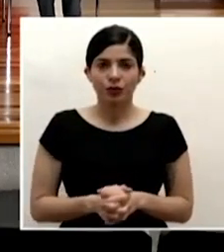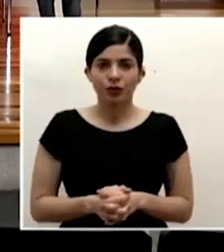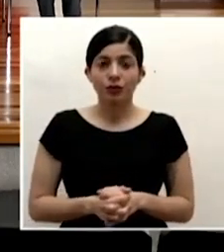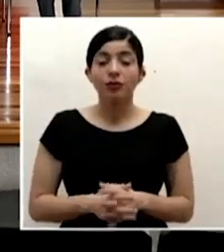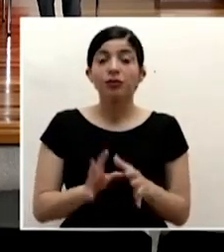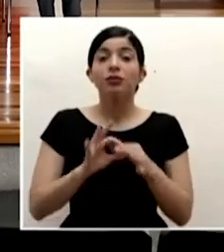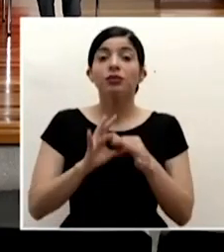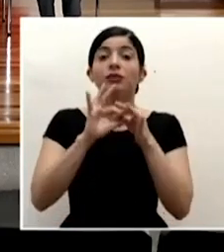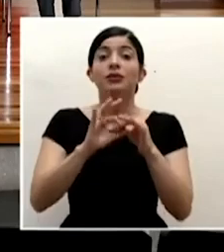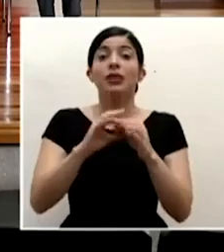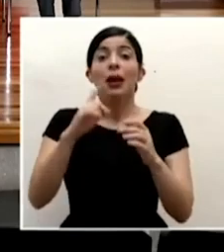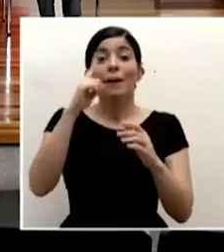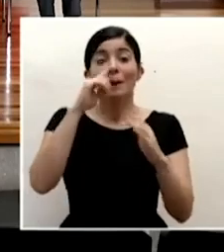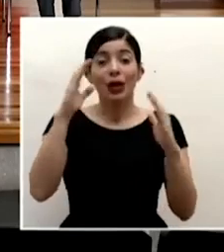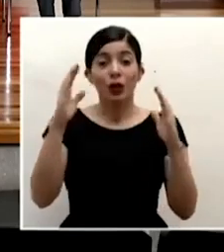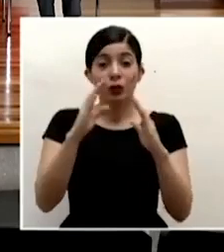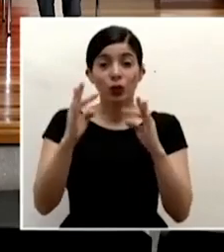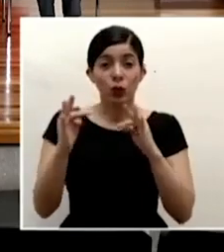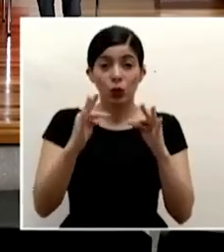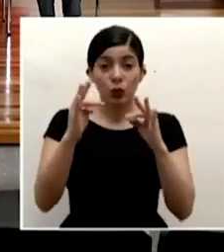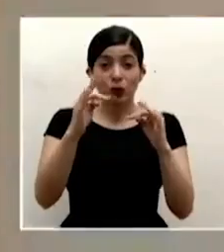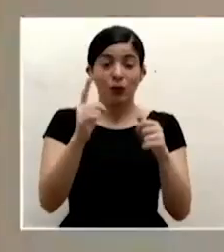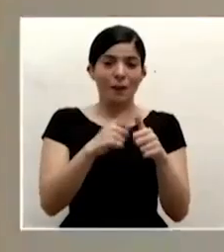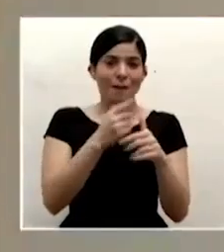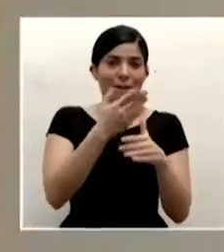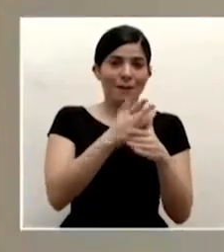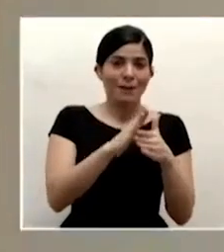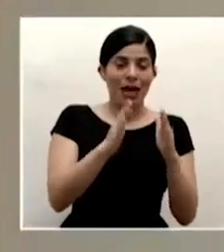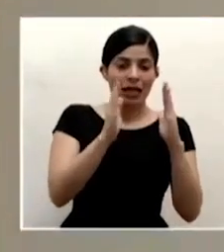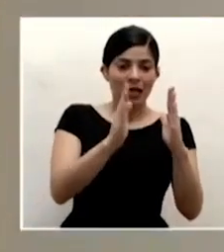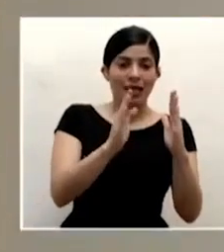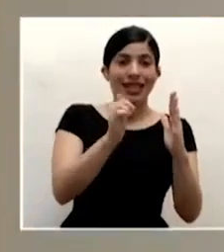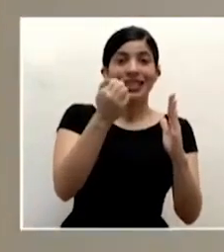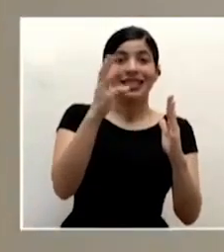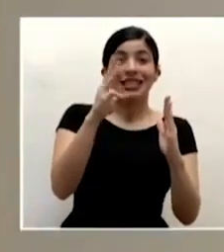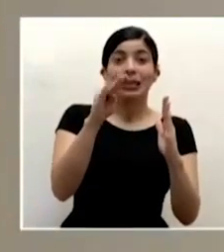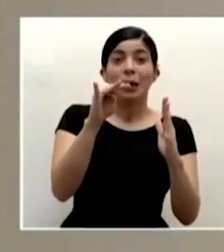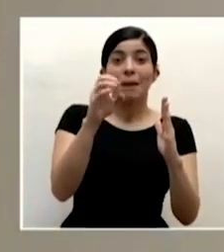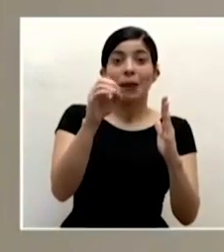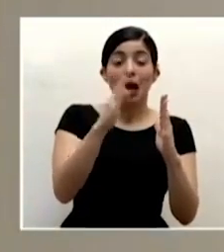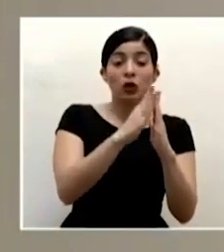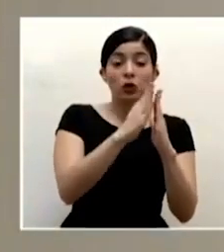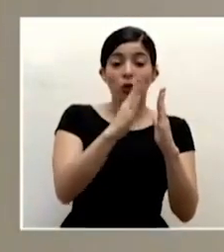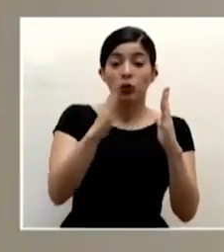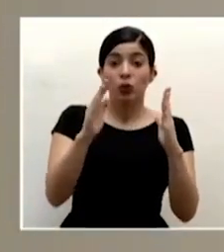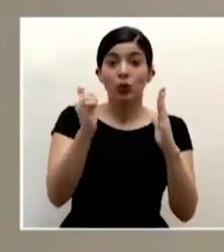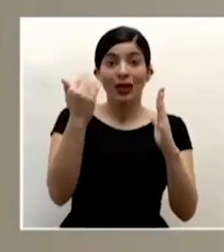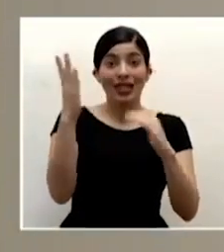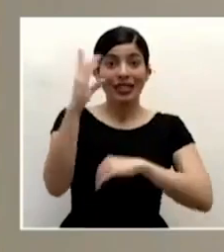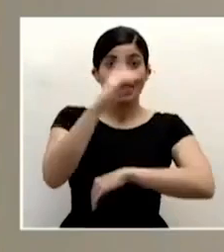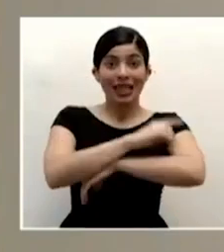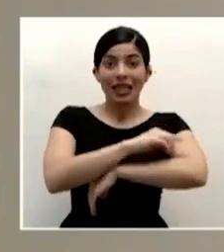con respecto a las bucetas de turismo en el primer bloque que iría a partir del 16 de mayo se extiende por 15 días no todavía no se les estaría